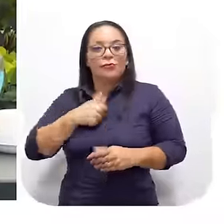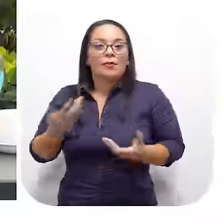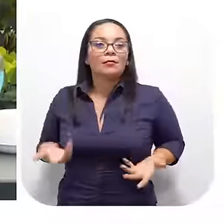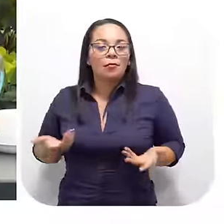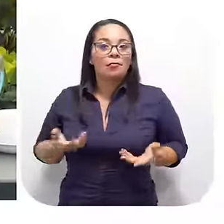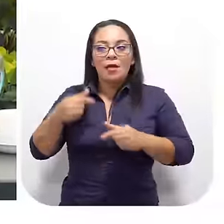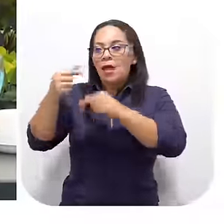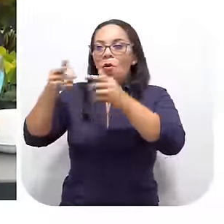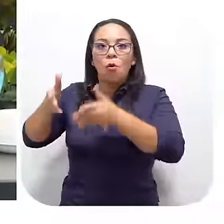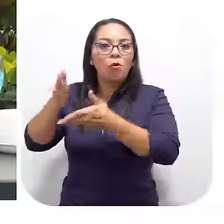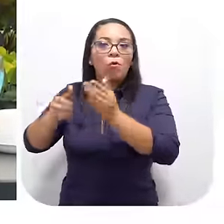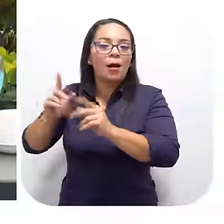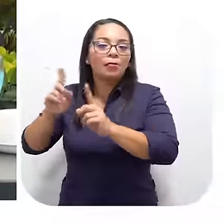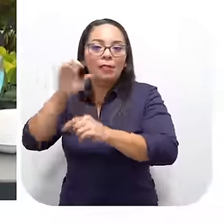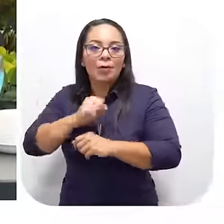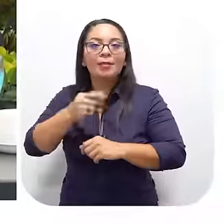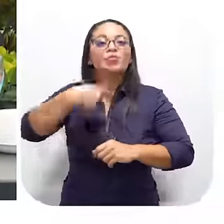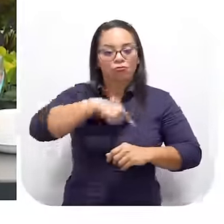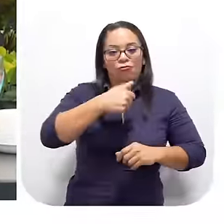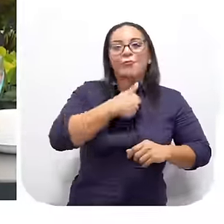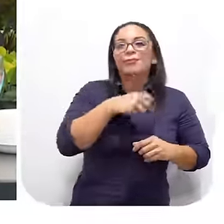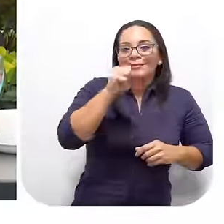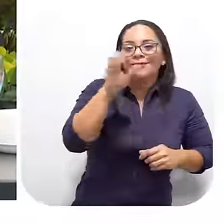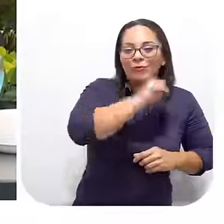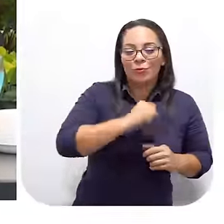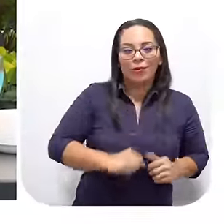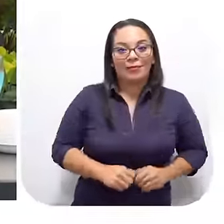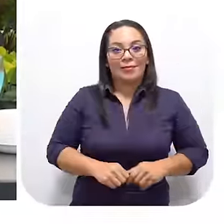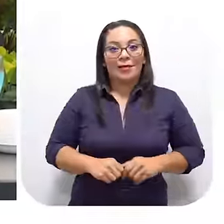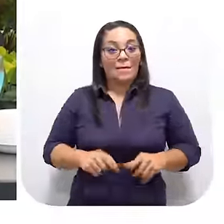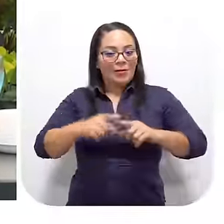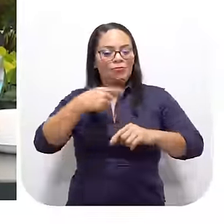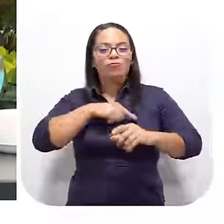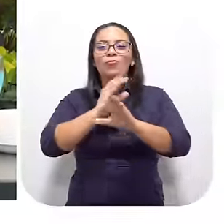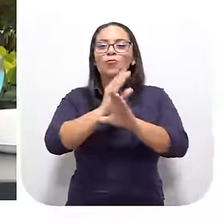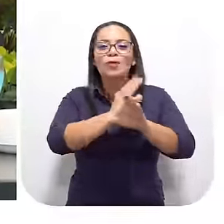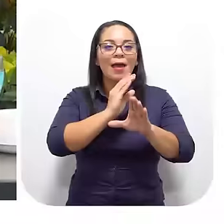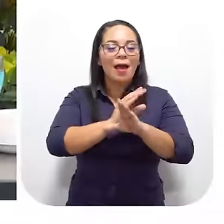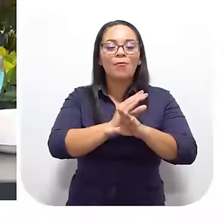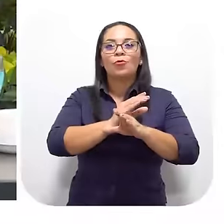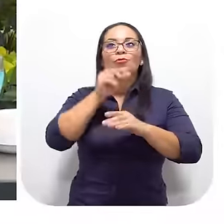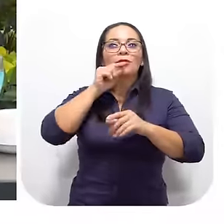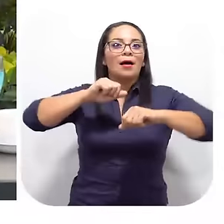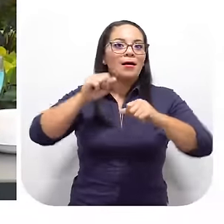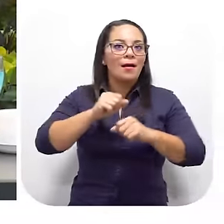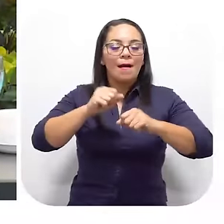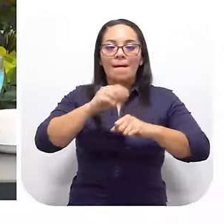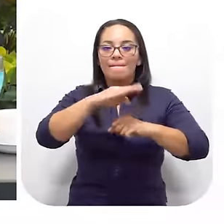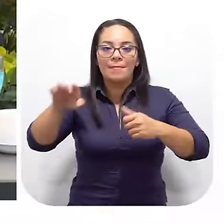sepa Cuando está pasando algo En el mar Si nosotros somos Nosotros mismos Estamos Ahora nosotros Cuidamos las aves marinas